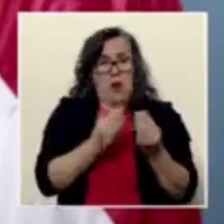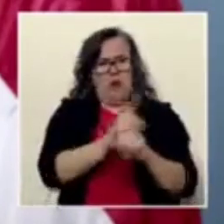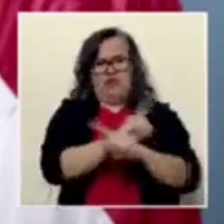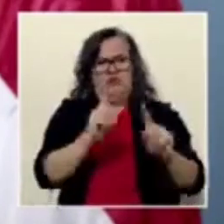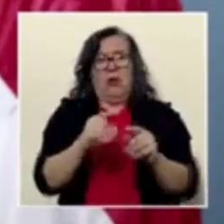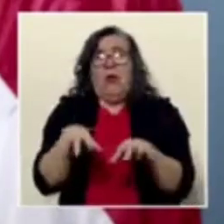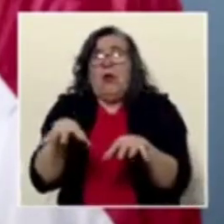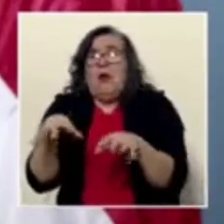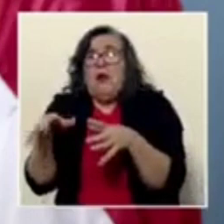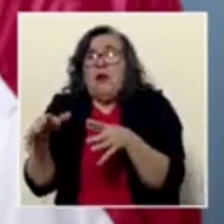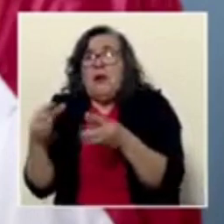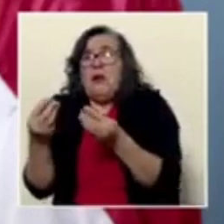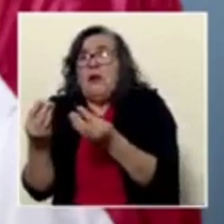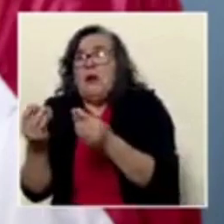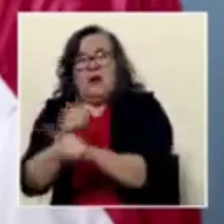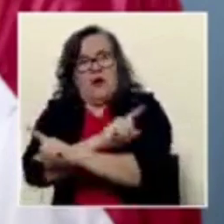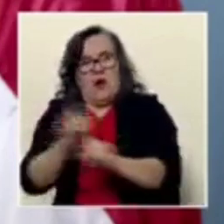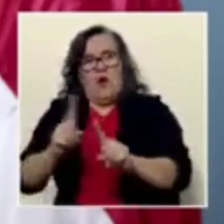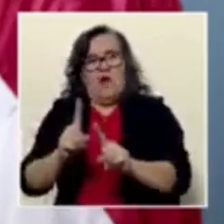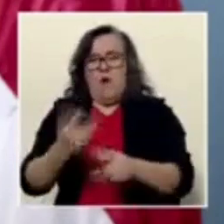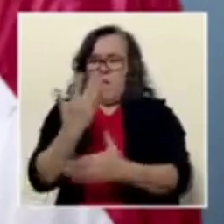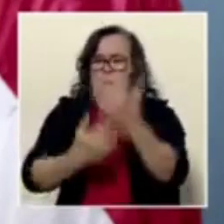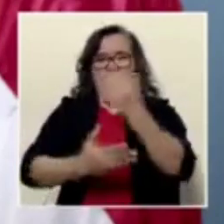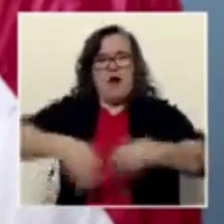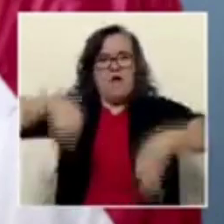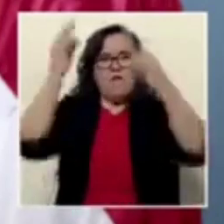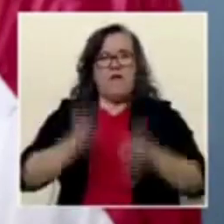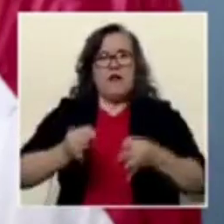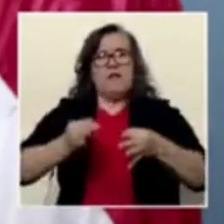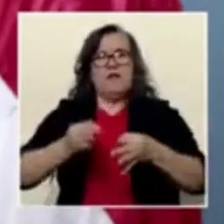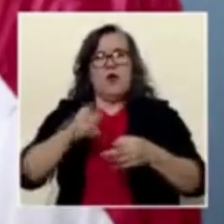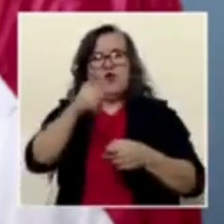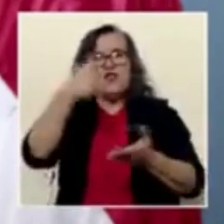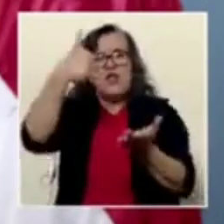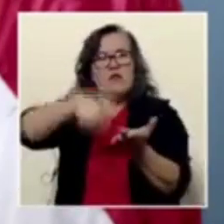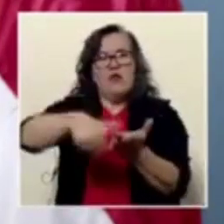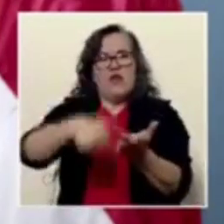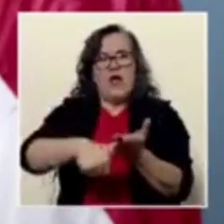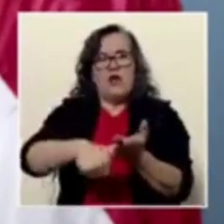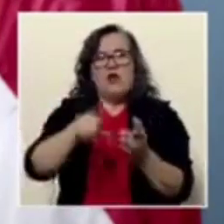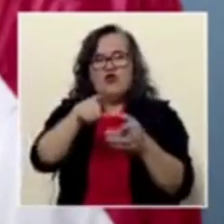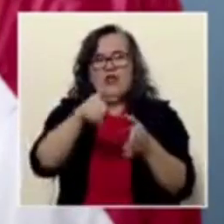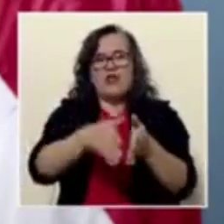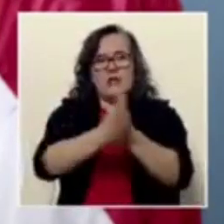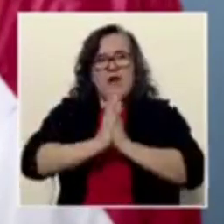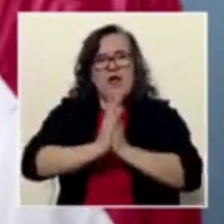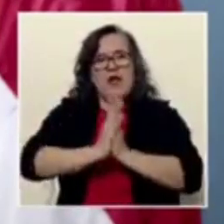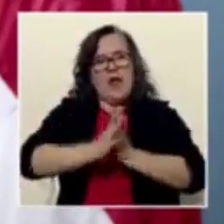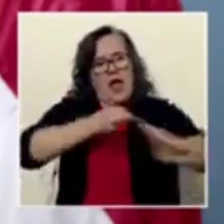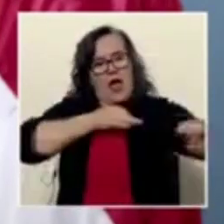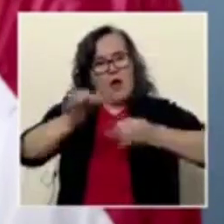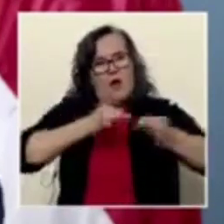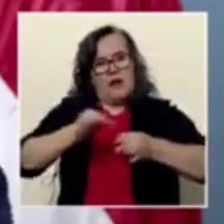temblorosa, con la mano firme por la que ustedes votaron y están pidiendo cuentas. Muchas gracias.